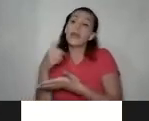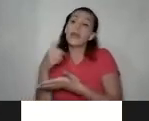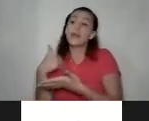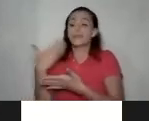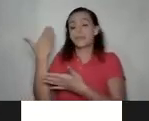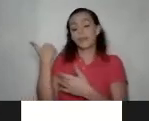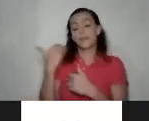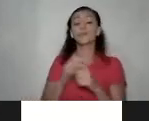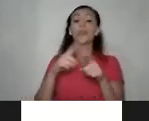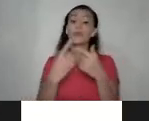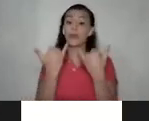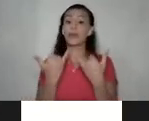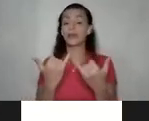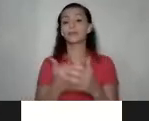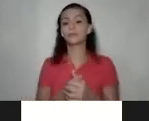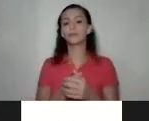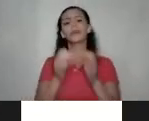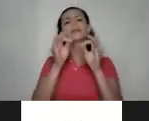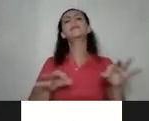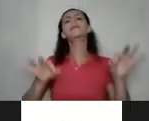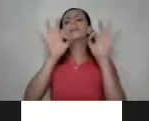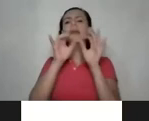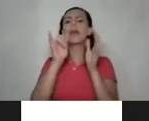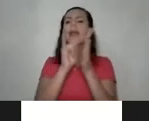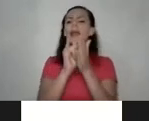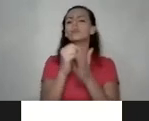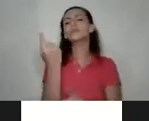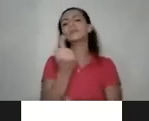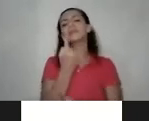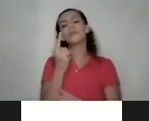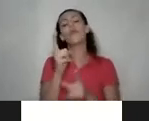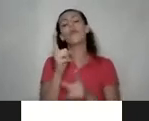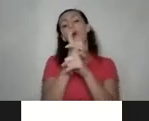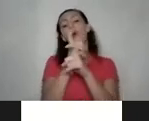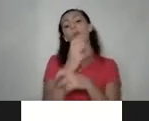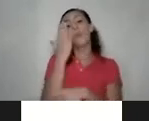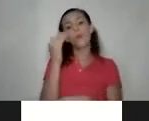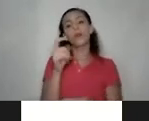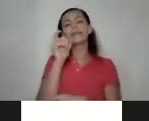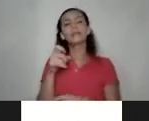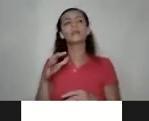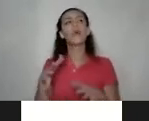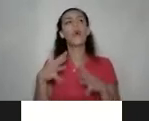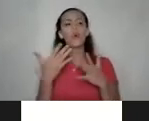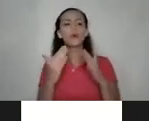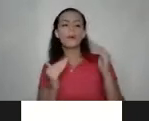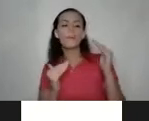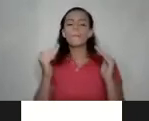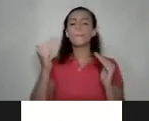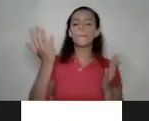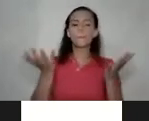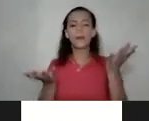en este caso es importante esto siempre es complicado porque debemos como balancear